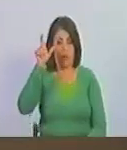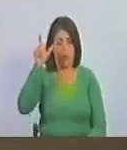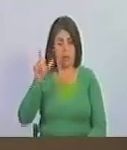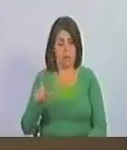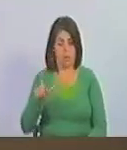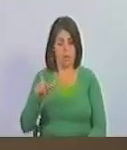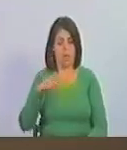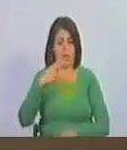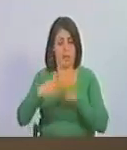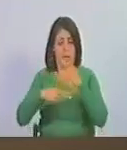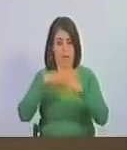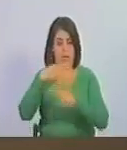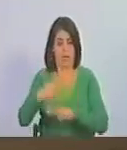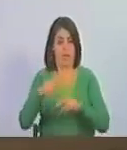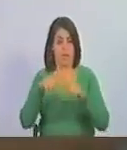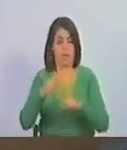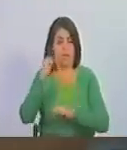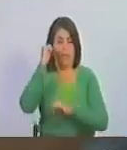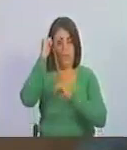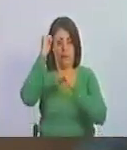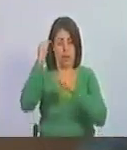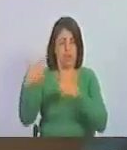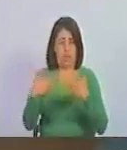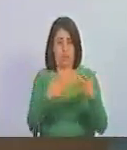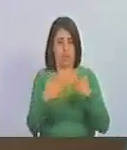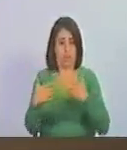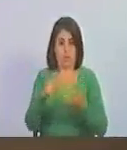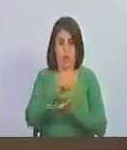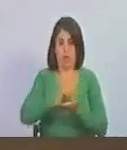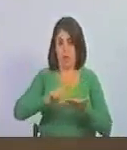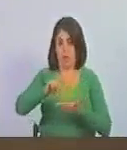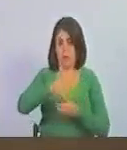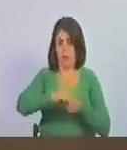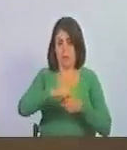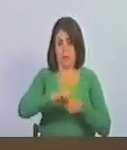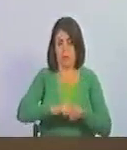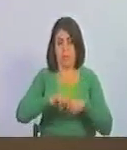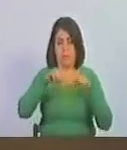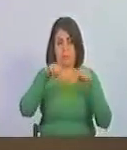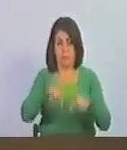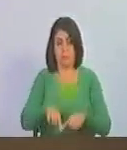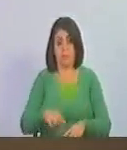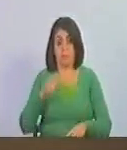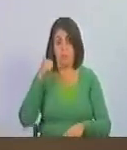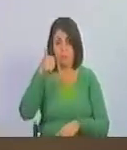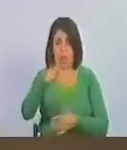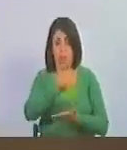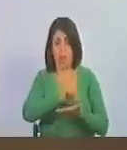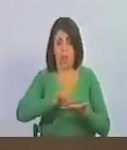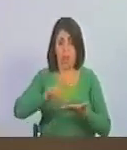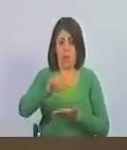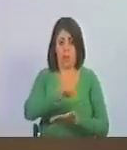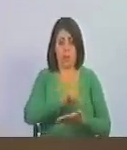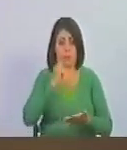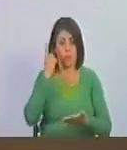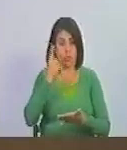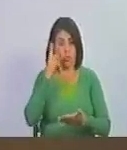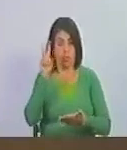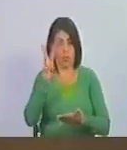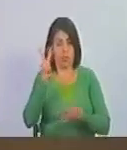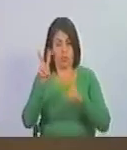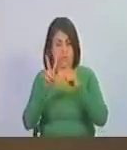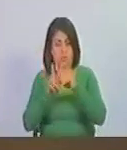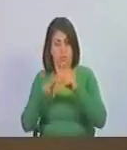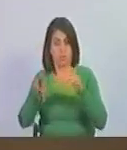de ser herederos de la victoria de la batalla naval del lago de Maracaibo en ese inmortal lago donde no solamente Venezuela